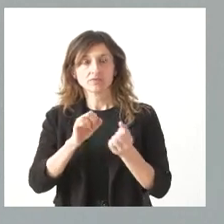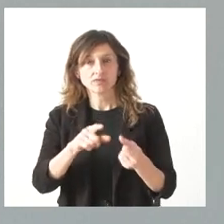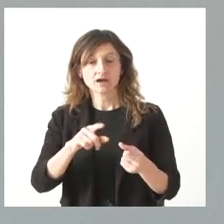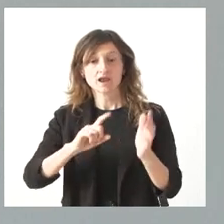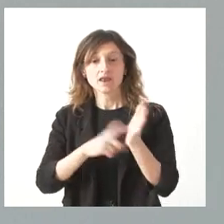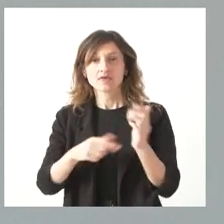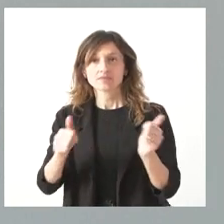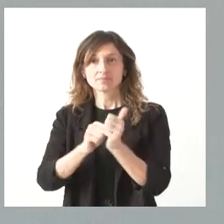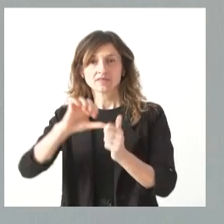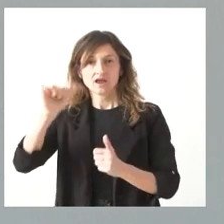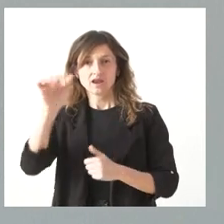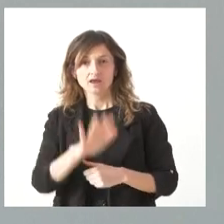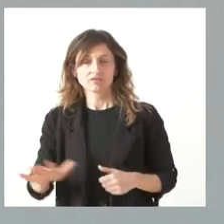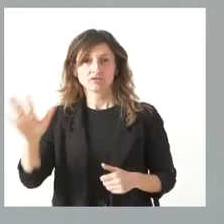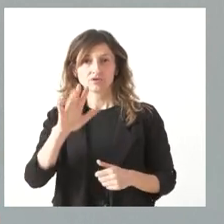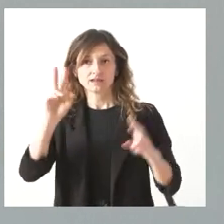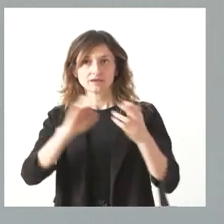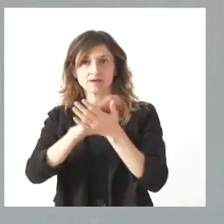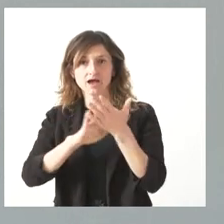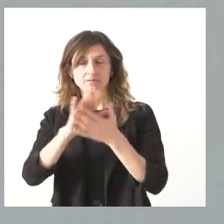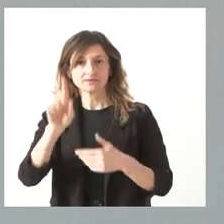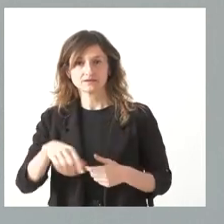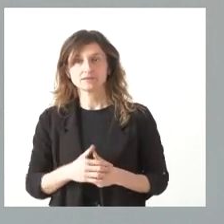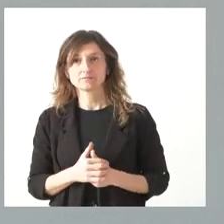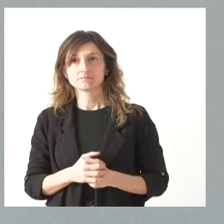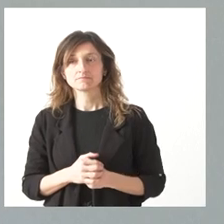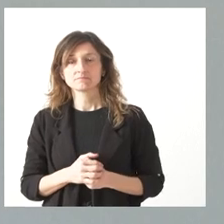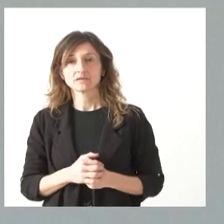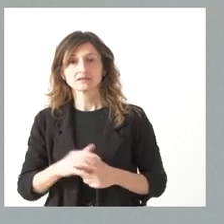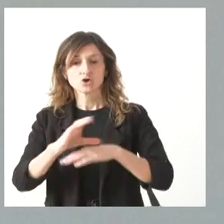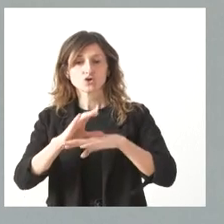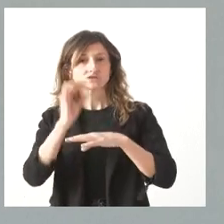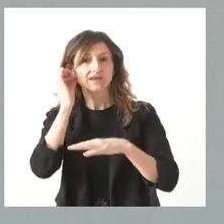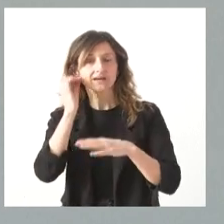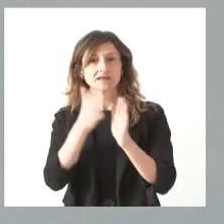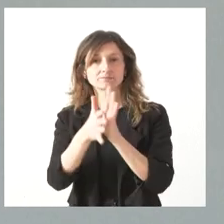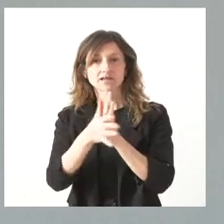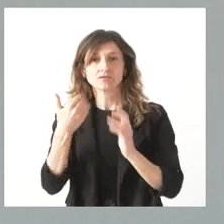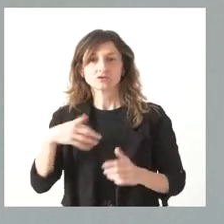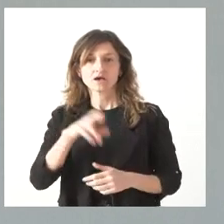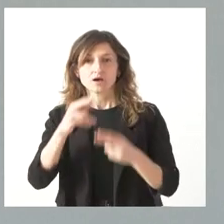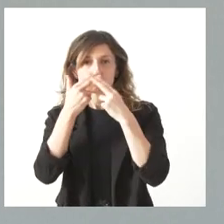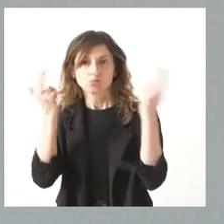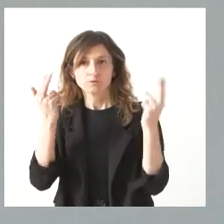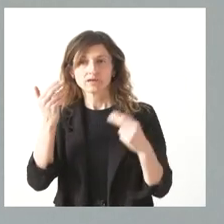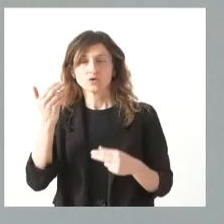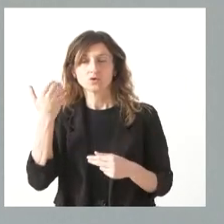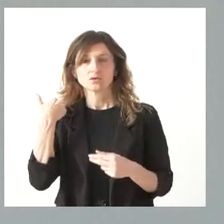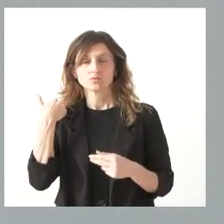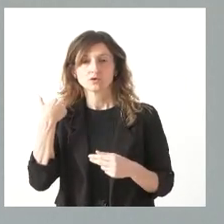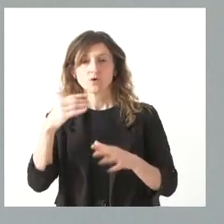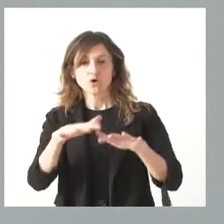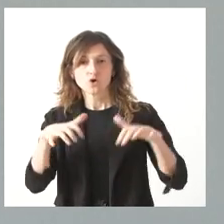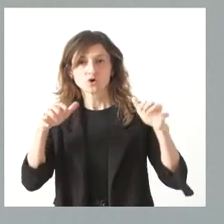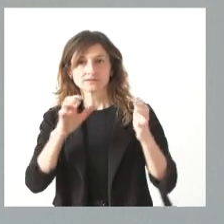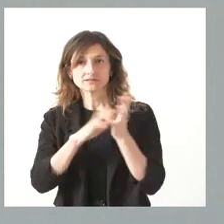dependencia nacional, pues abunda en esta dirección. Esto es lo que la propia consejera ha manifestado y ha reiterado públicamente y la última vez, creo recordar, en las Cortes